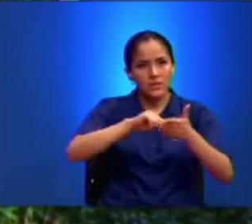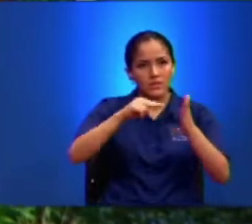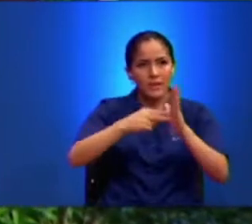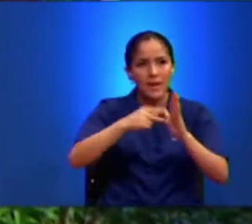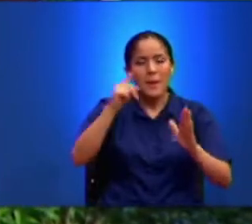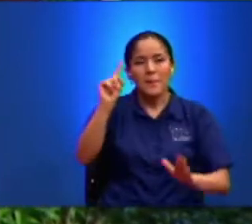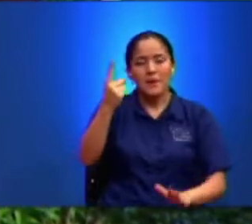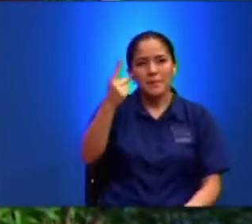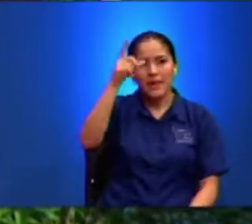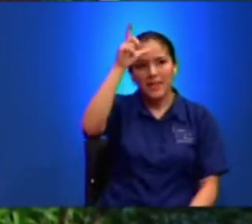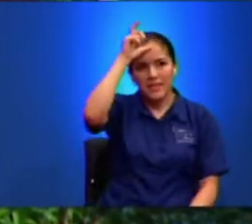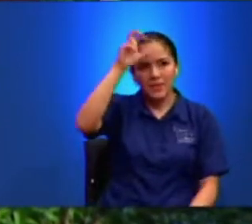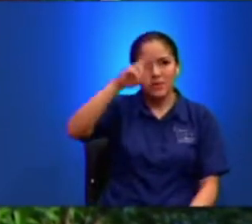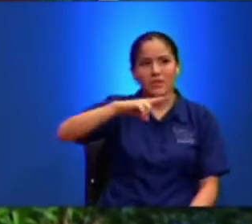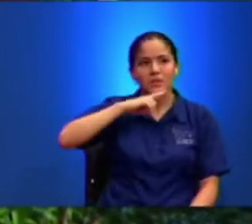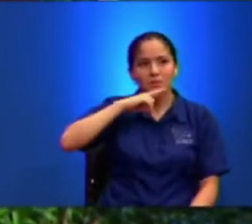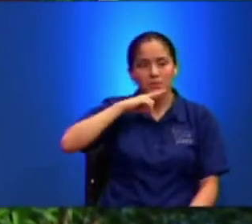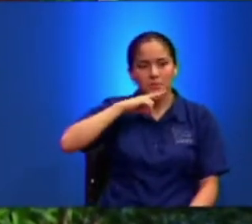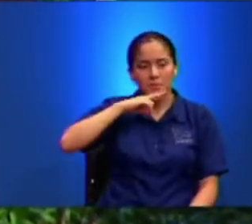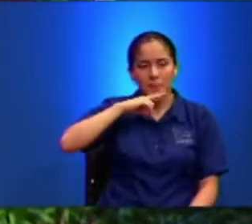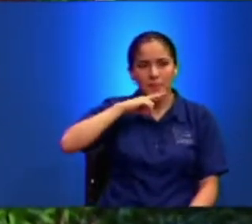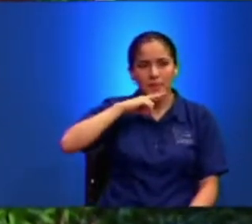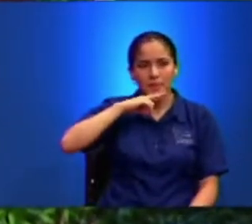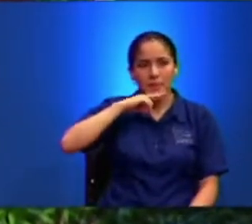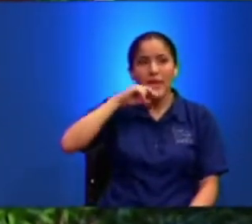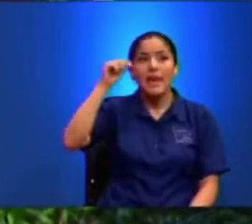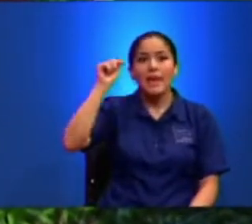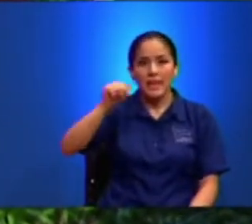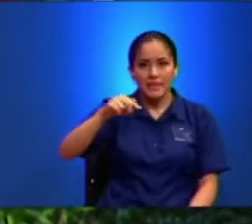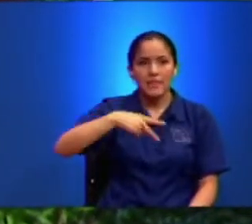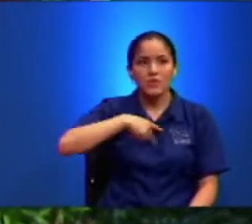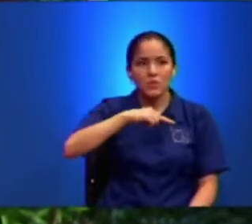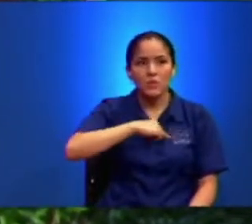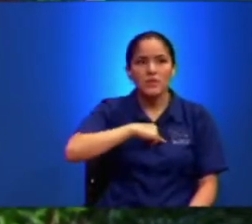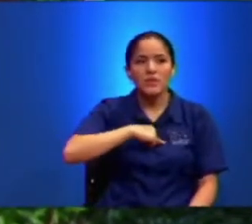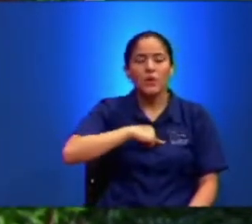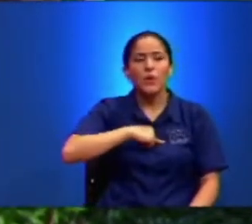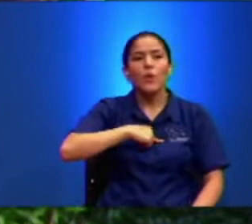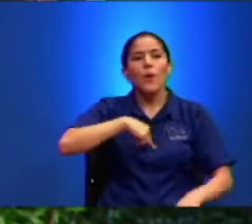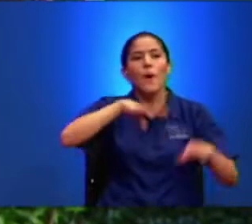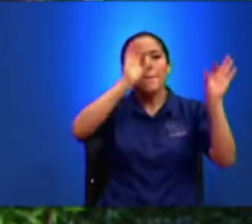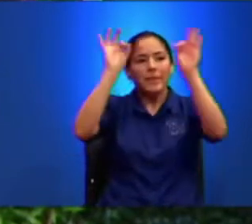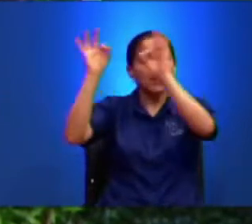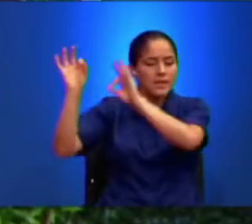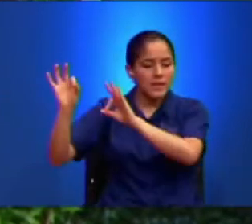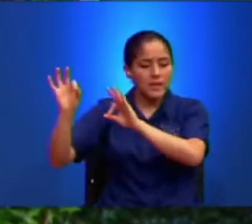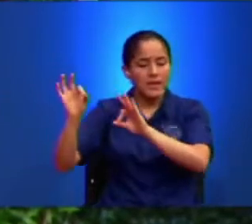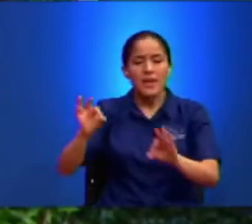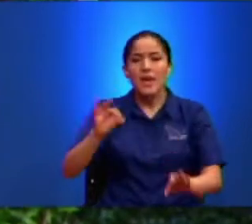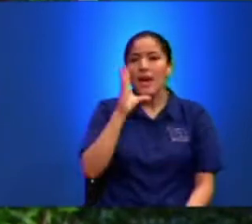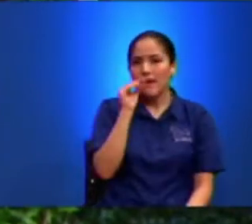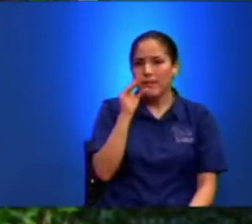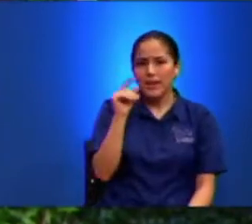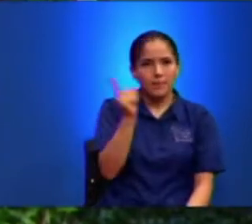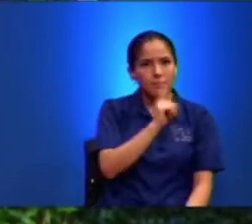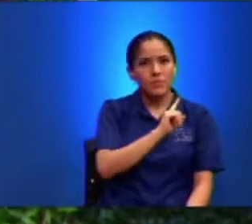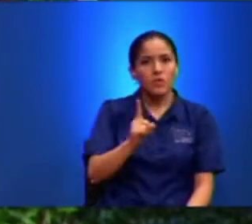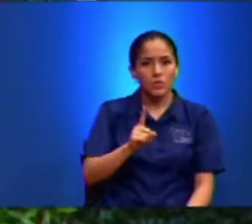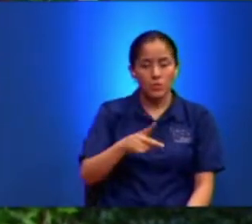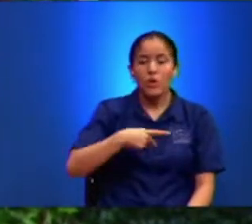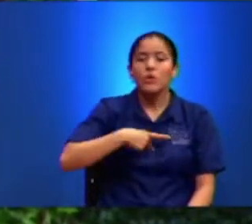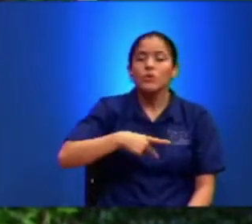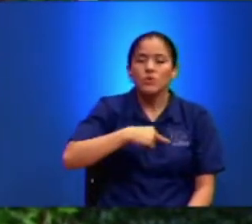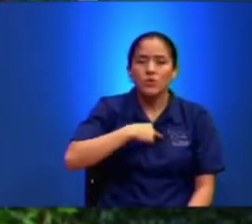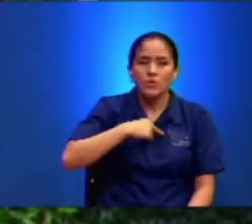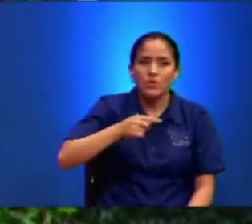Si me estoy dando Entender Va mire pues Ese es nuestro mensaje Primera de Corintios 11.26 Sin hablar Sino que tomando La Santa